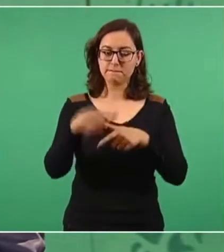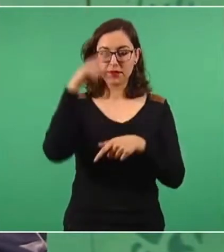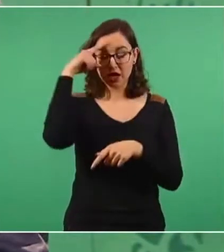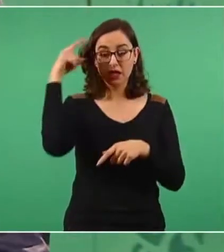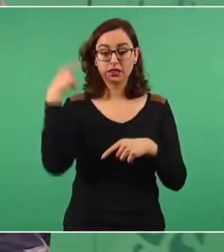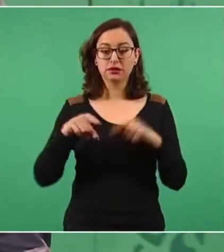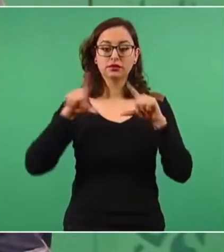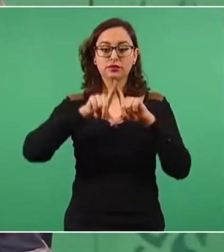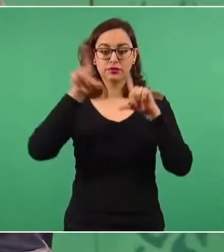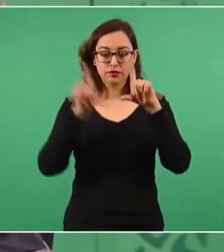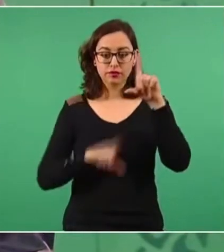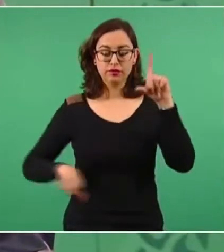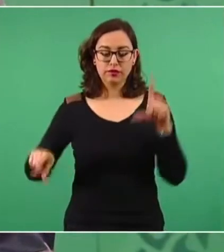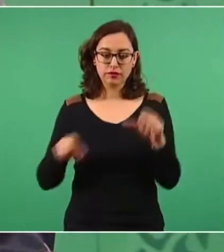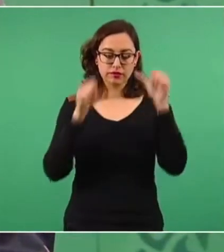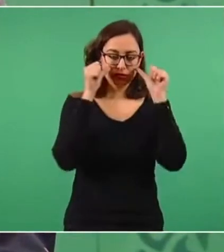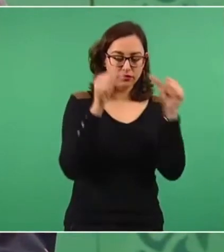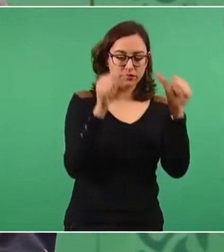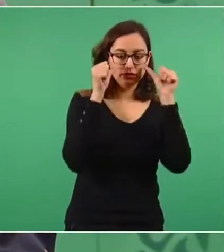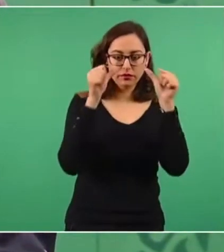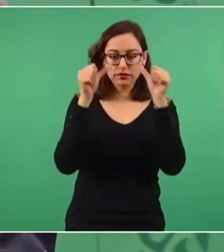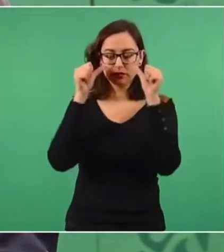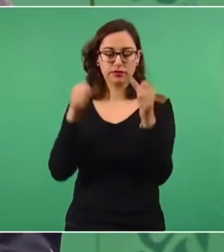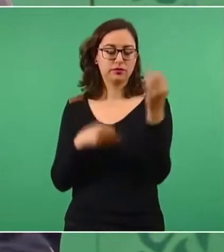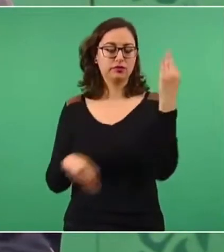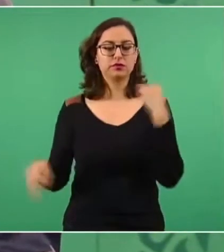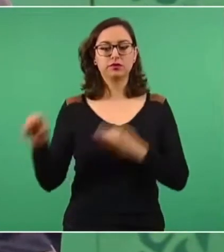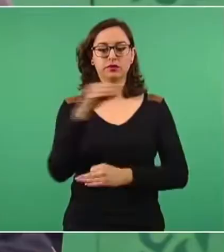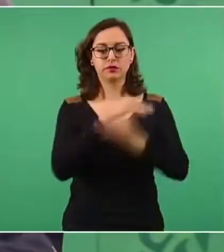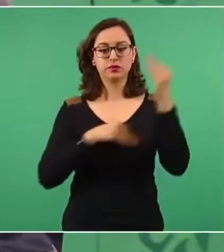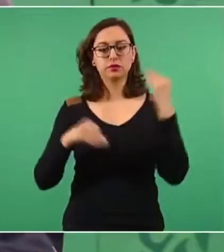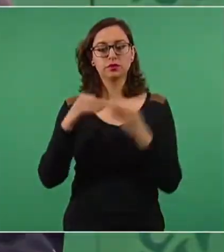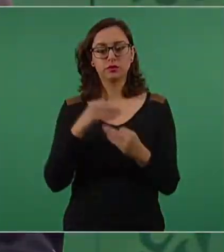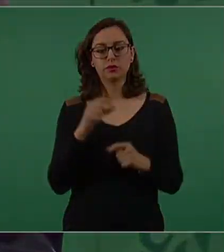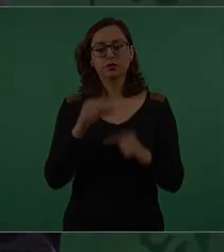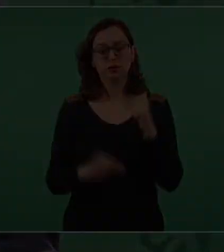sea atendida y vamos a ir avanzando.